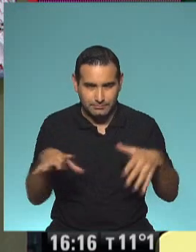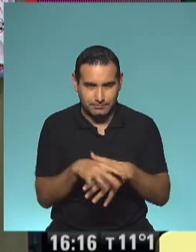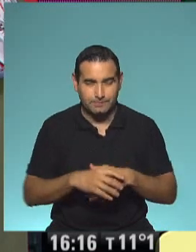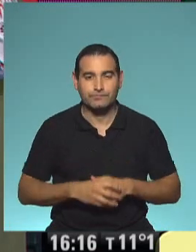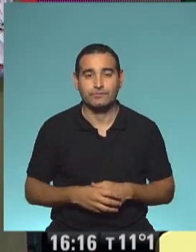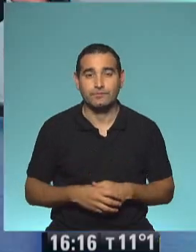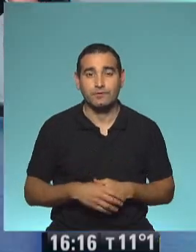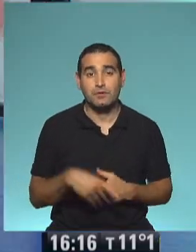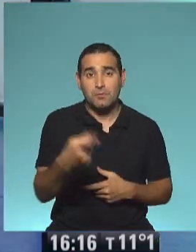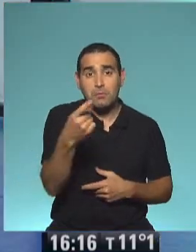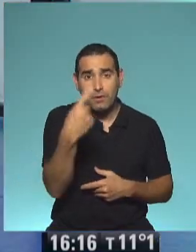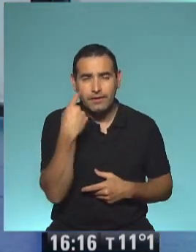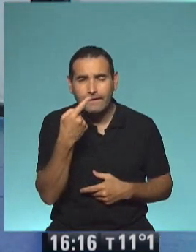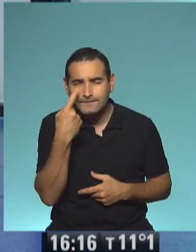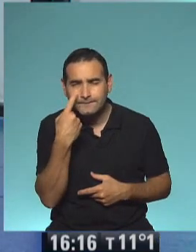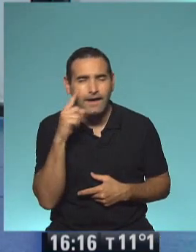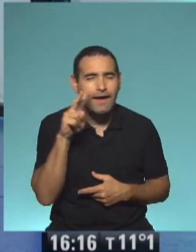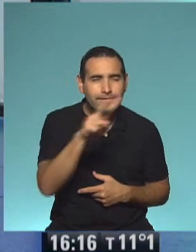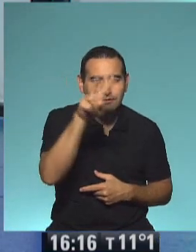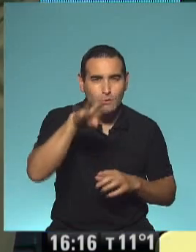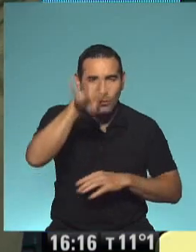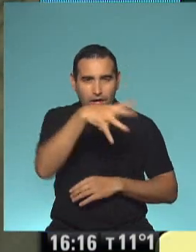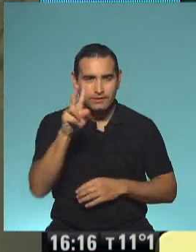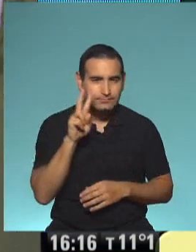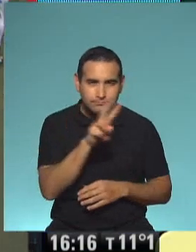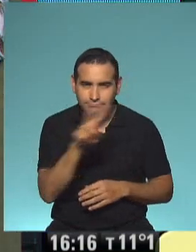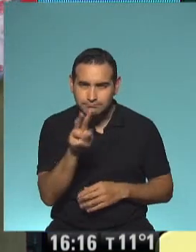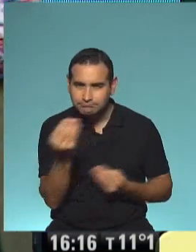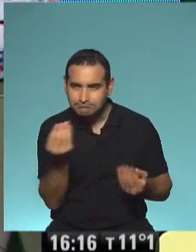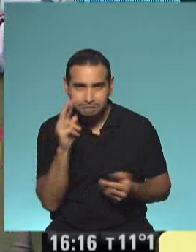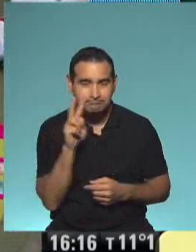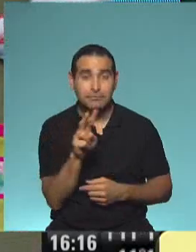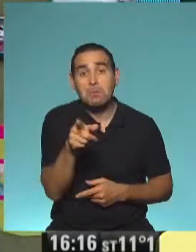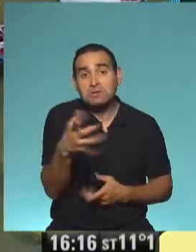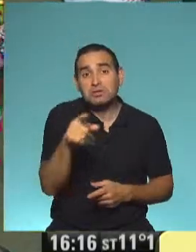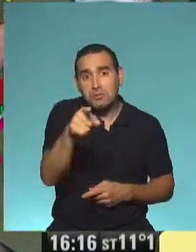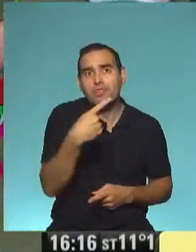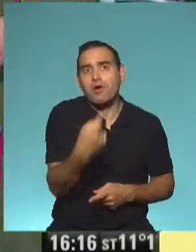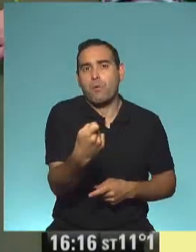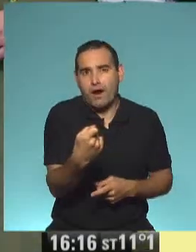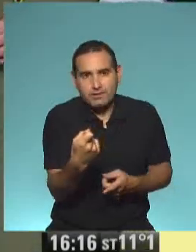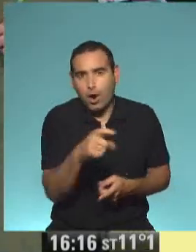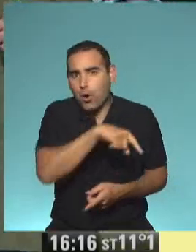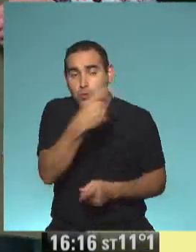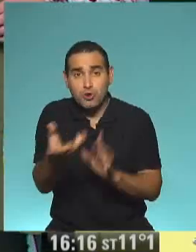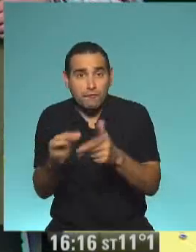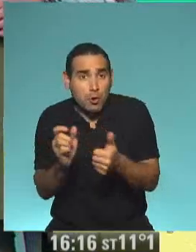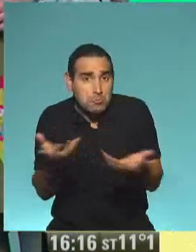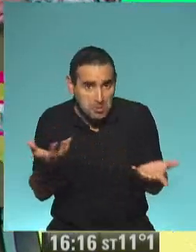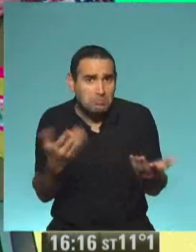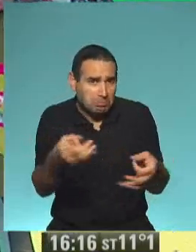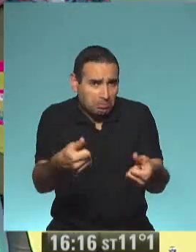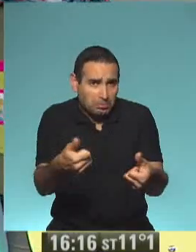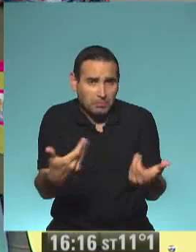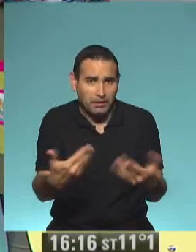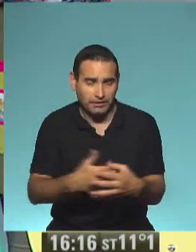Si quieren pueden ir chusmeando este cuadro así como quedó. A las conclusiones que llegamos nosotros. Quizás ustedes se dieron cuenta de otra manera. Y también es válido.